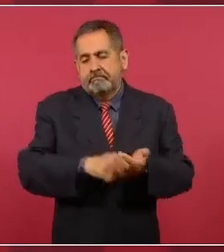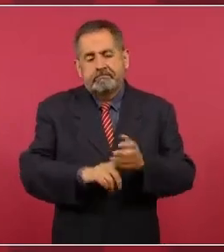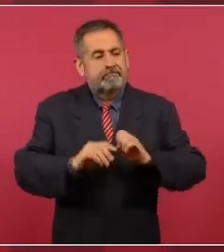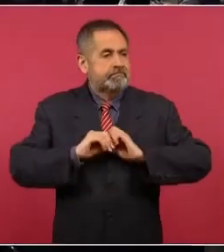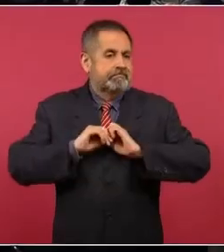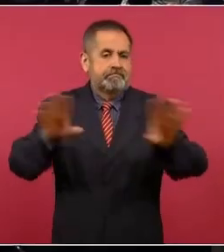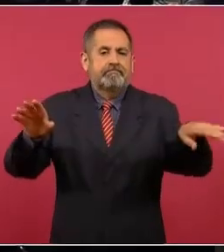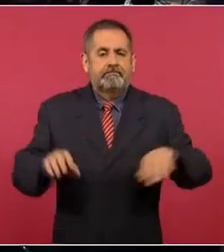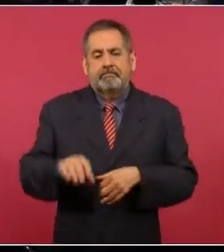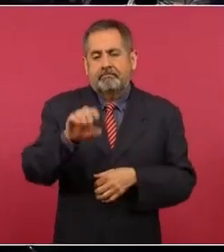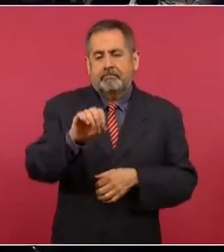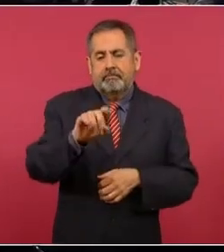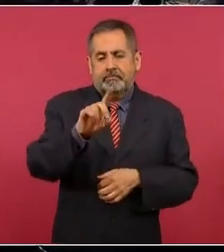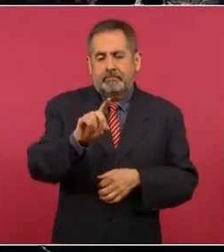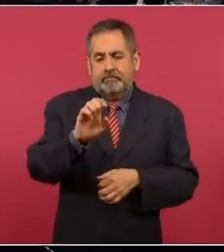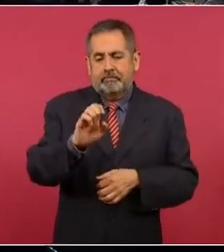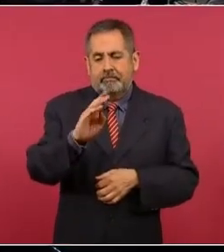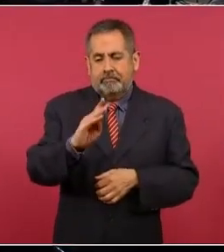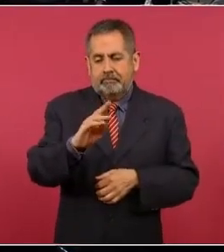Brecht, ¿no?